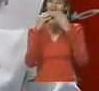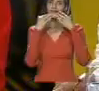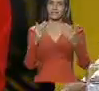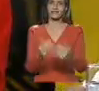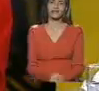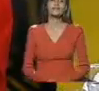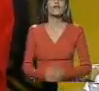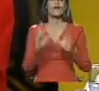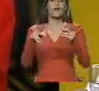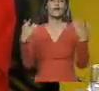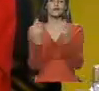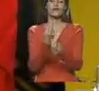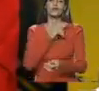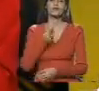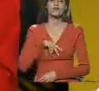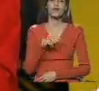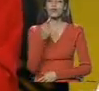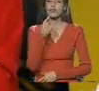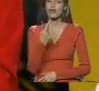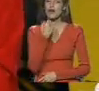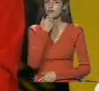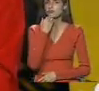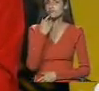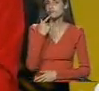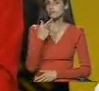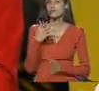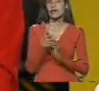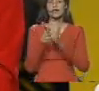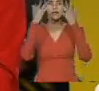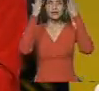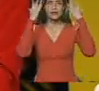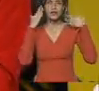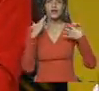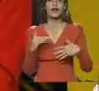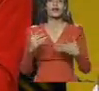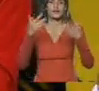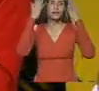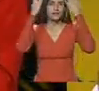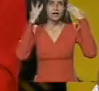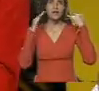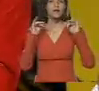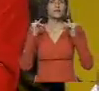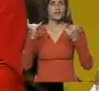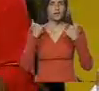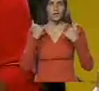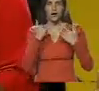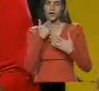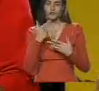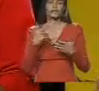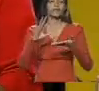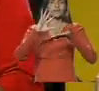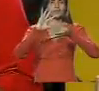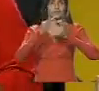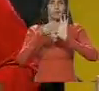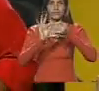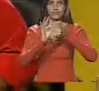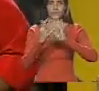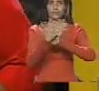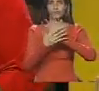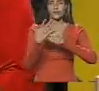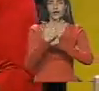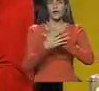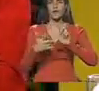Uribe. Y está con nosotros, yo no le he dicho, pero bueno, Sandra Velázquez, que Sandra está allí en el lenguaje de